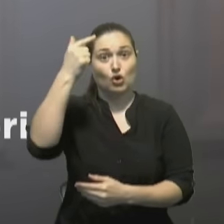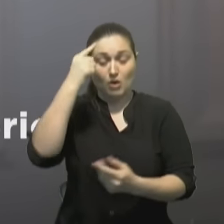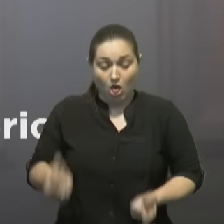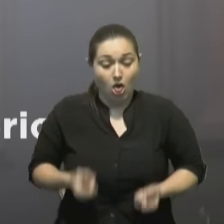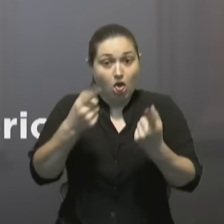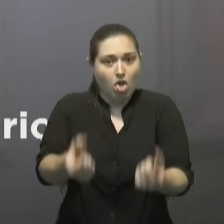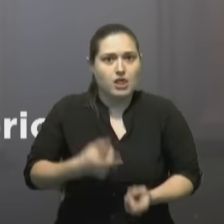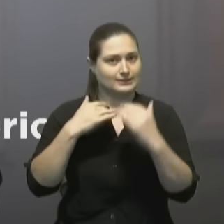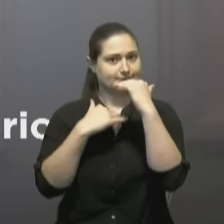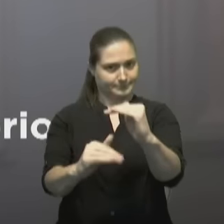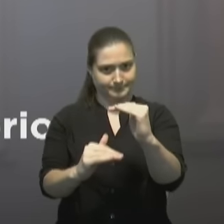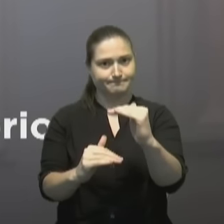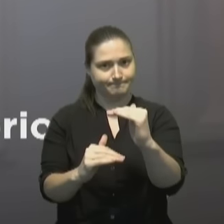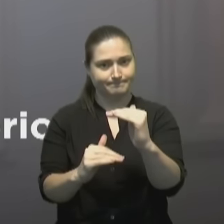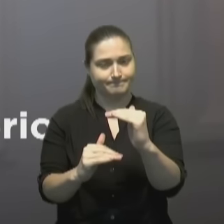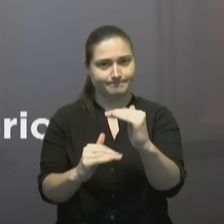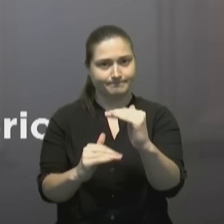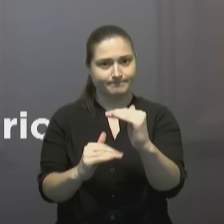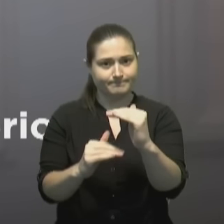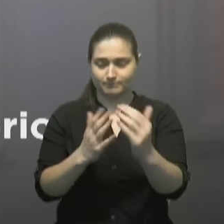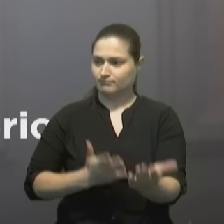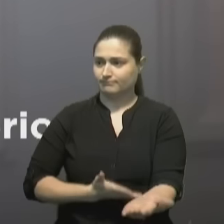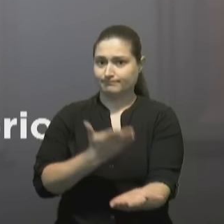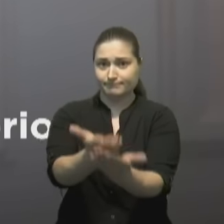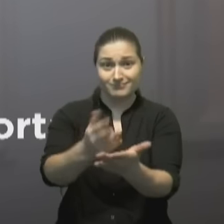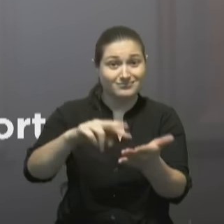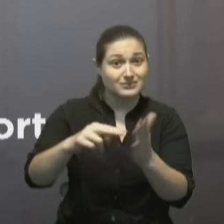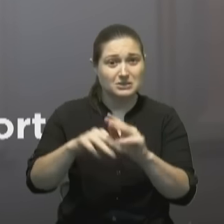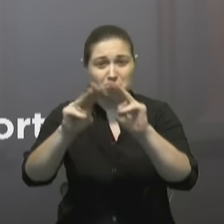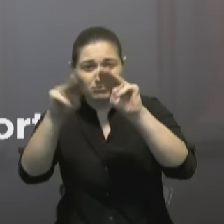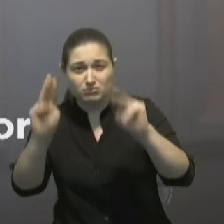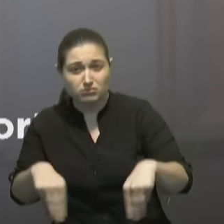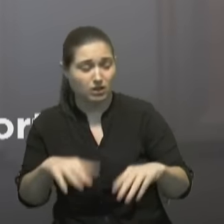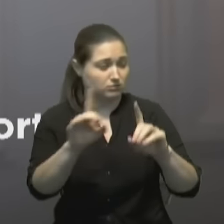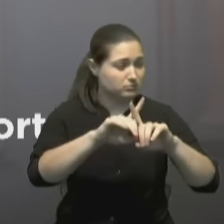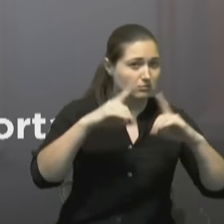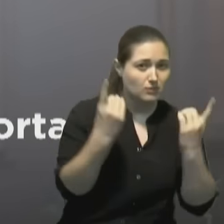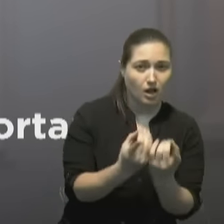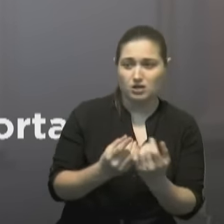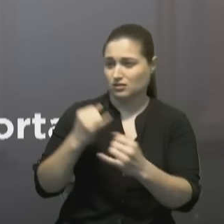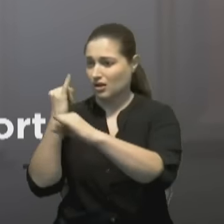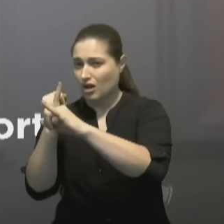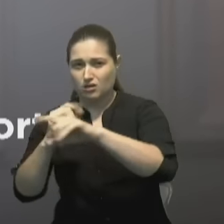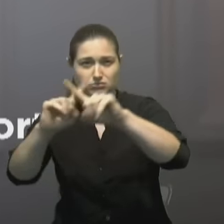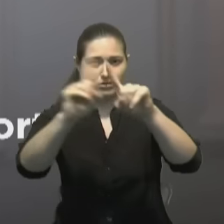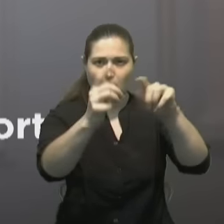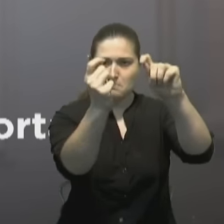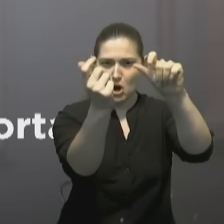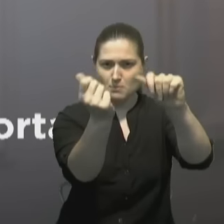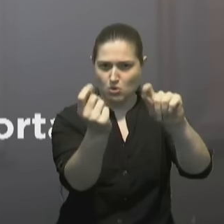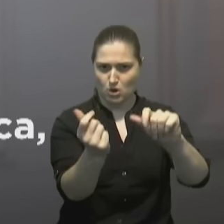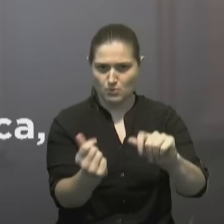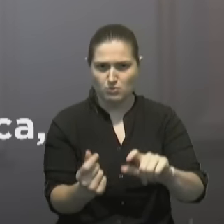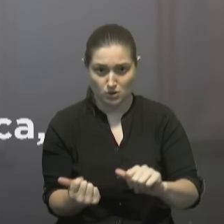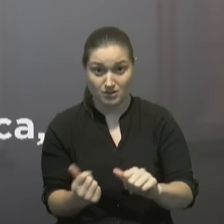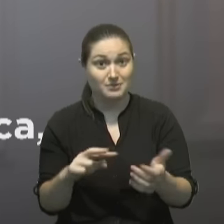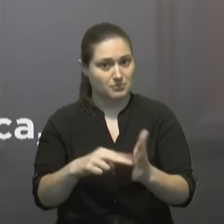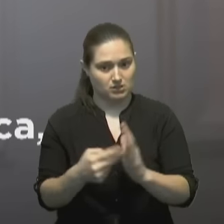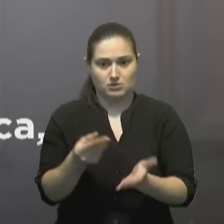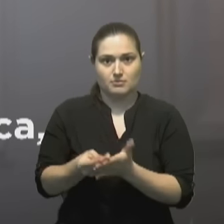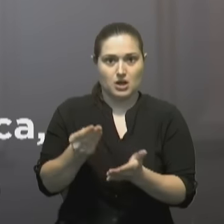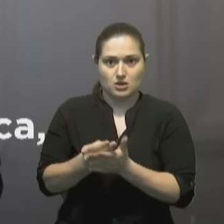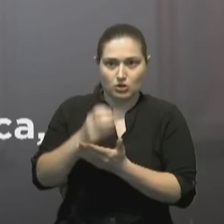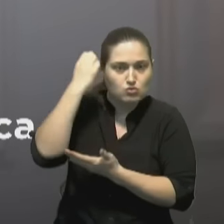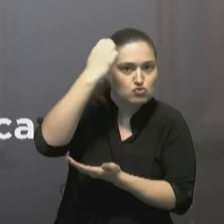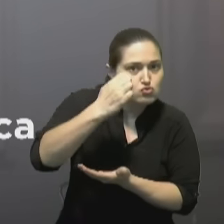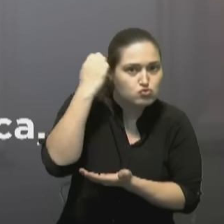Una propuesta de fusión y eliminación de ministerios, direcciones e instituciones que representarán importantes ahorros y